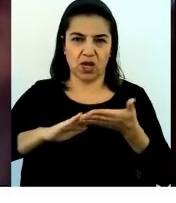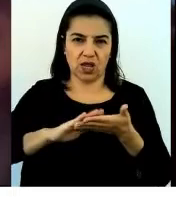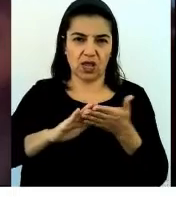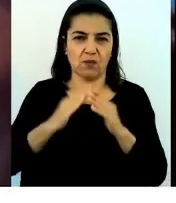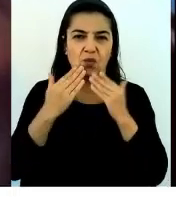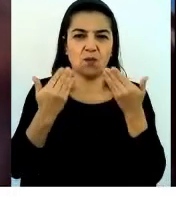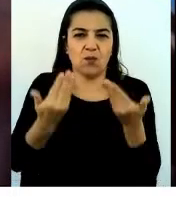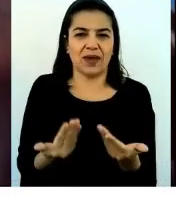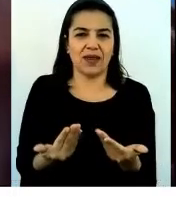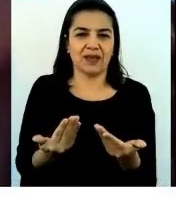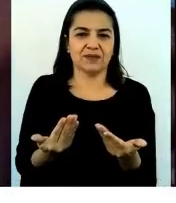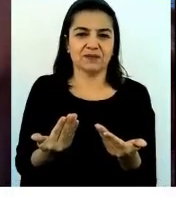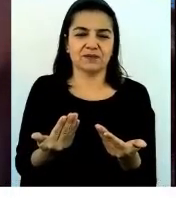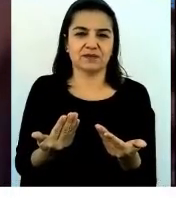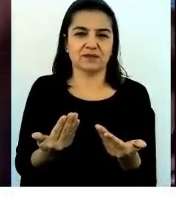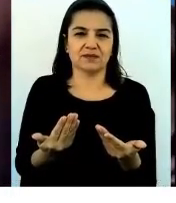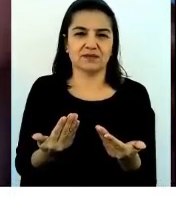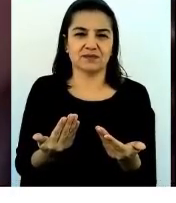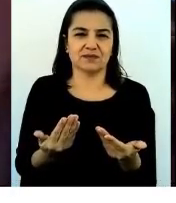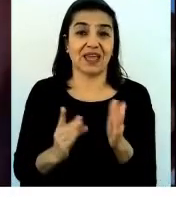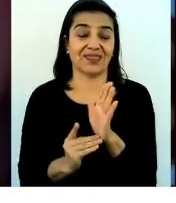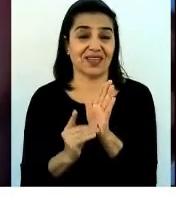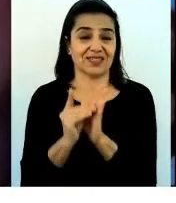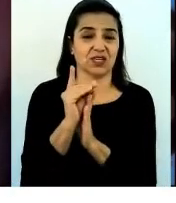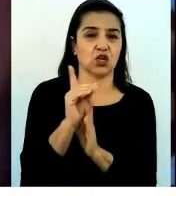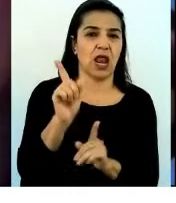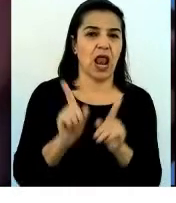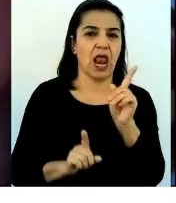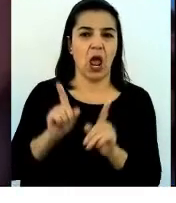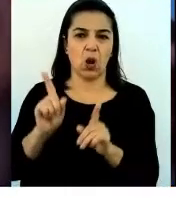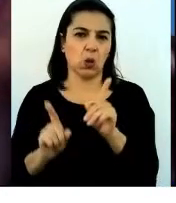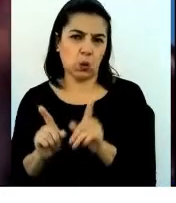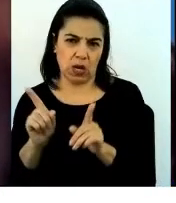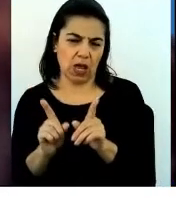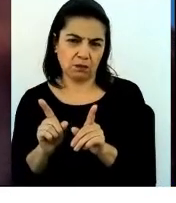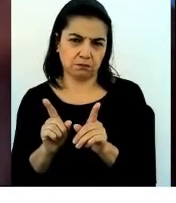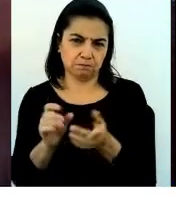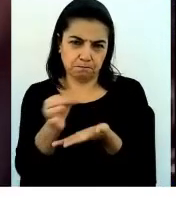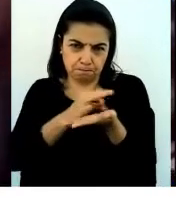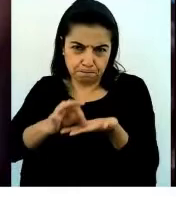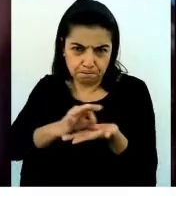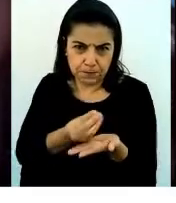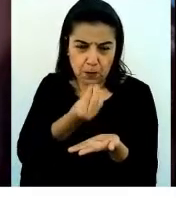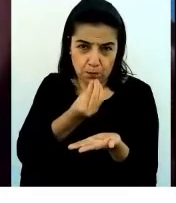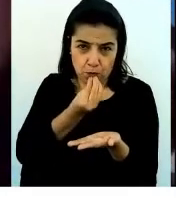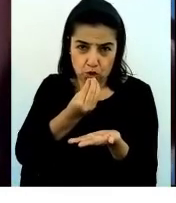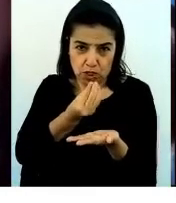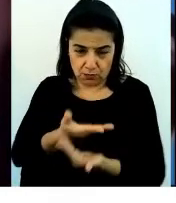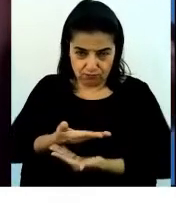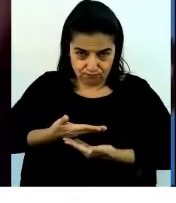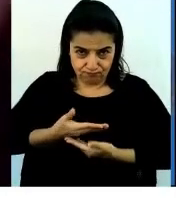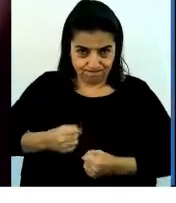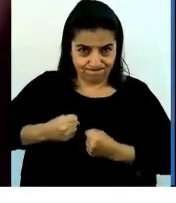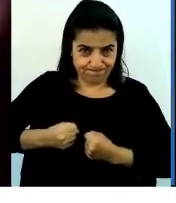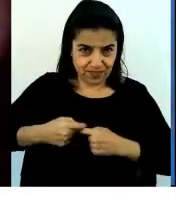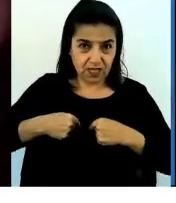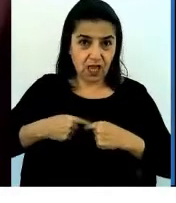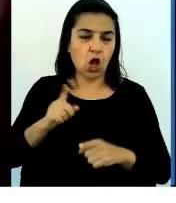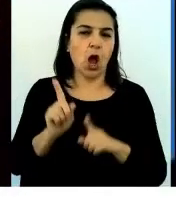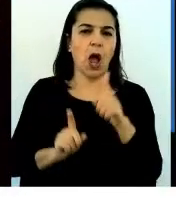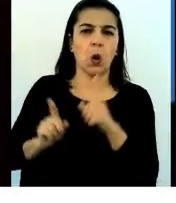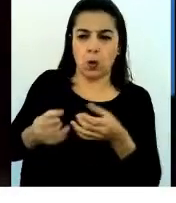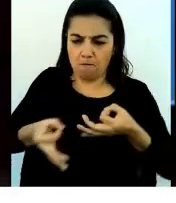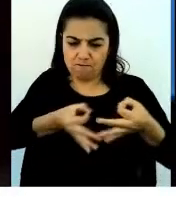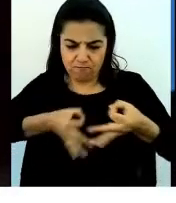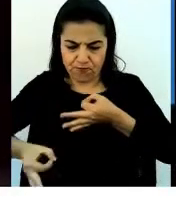desarrollar algunas proteínas, por ejemplo, o que sea para desarrollar algunas enzimas. Hay